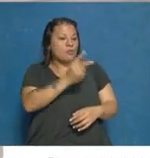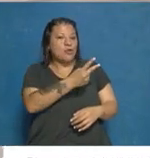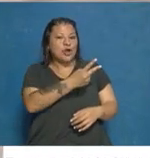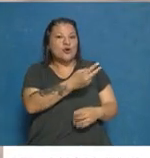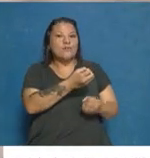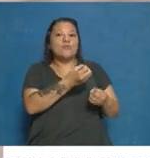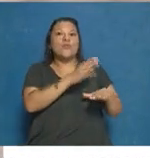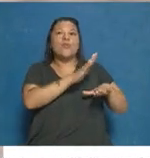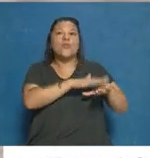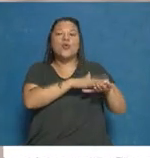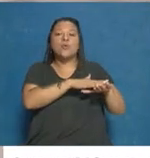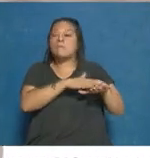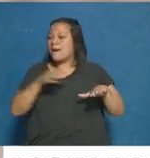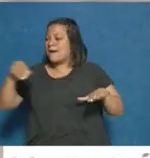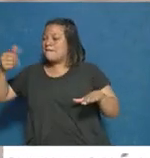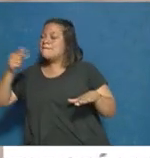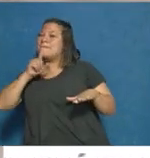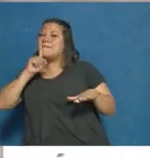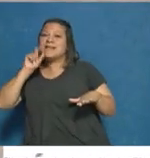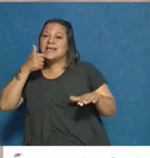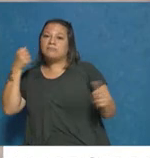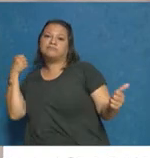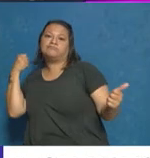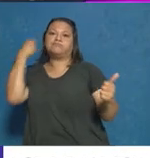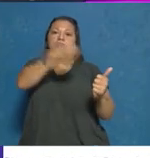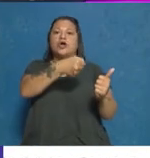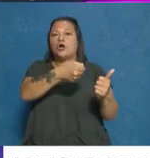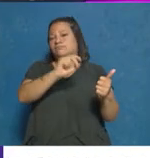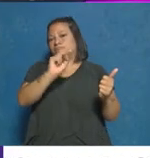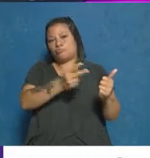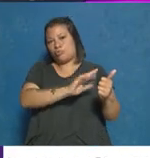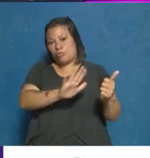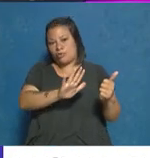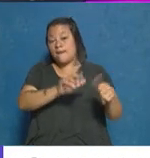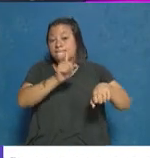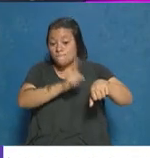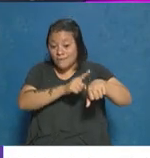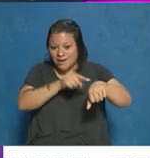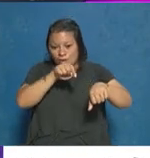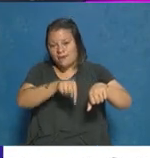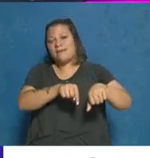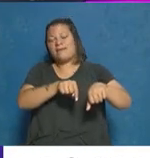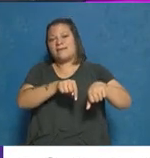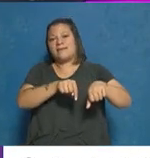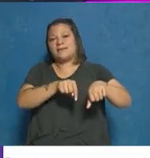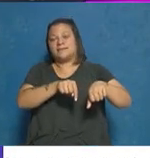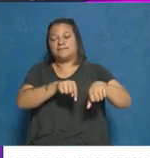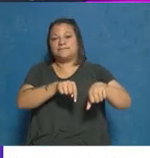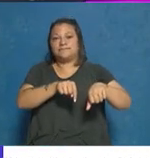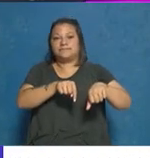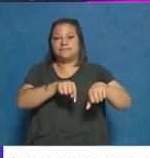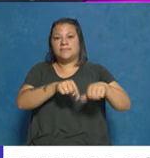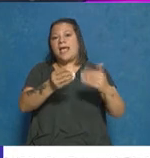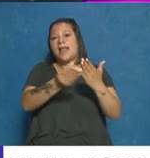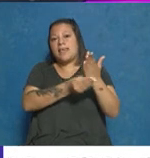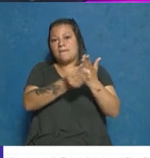le aplicó Matías Sikre. Y a partir de allí es que evidentemente se inicia todo el